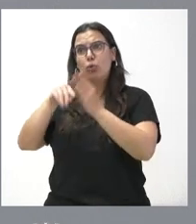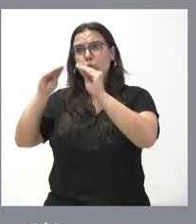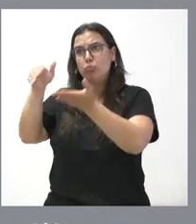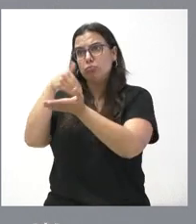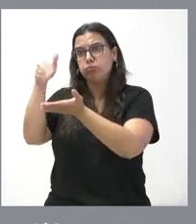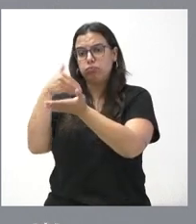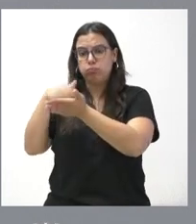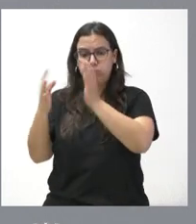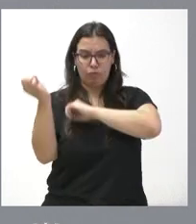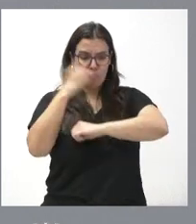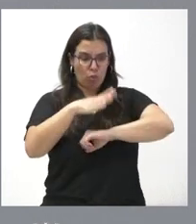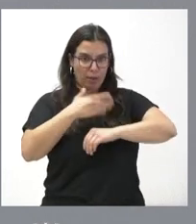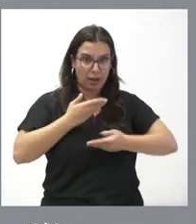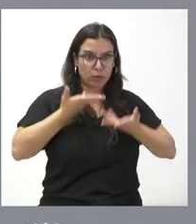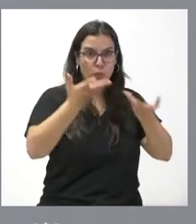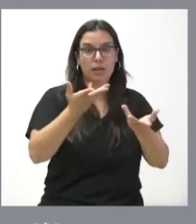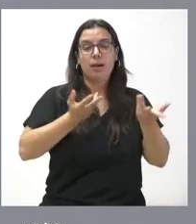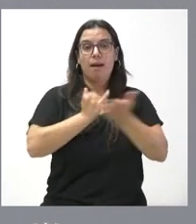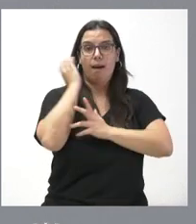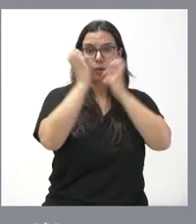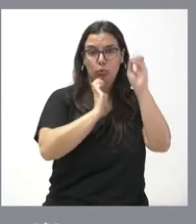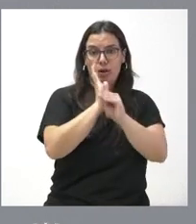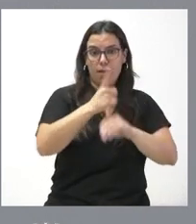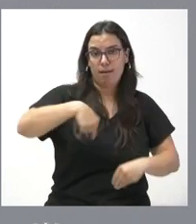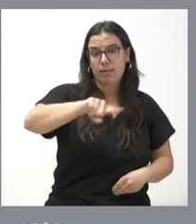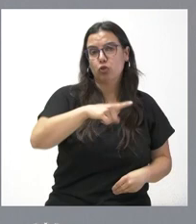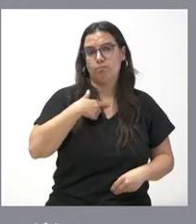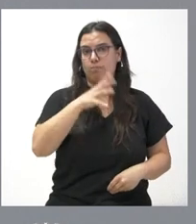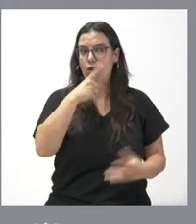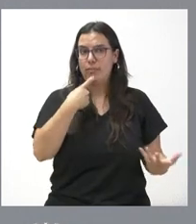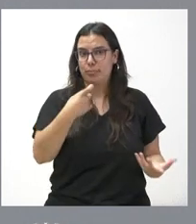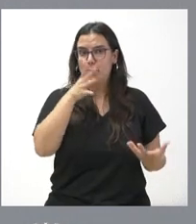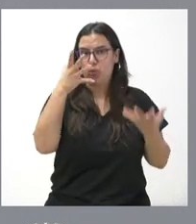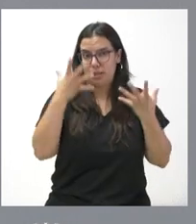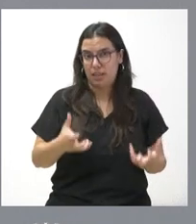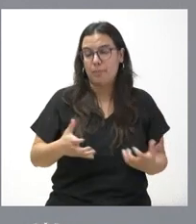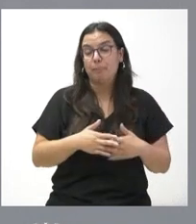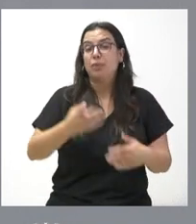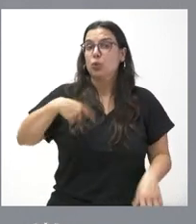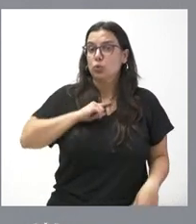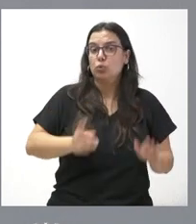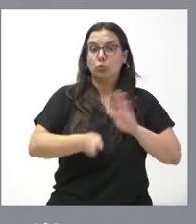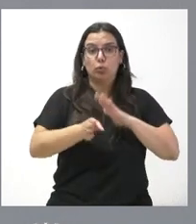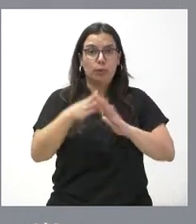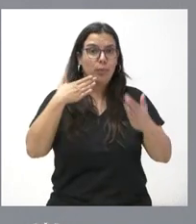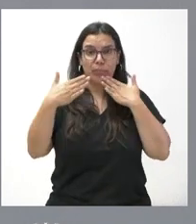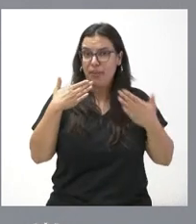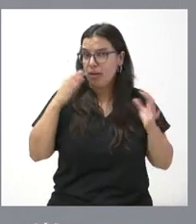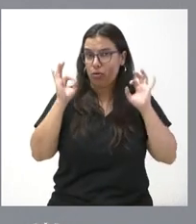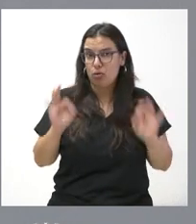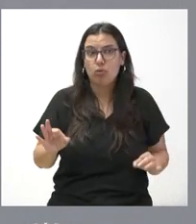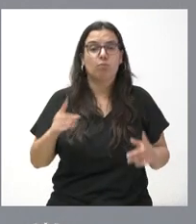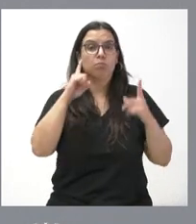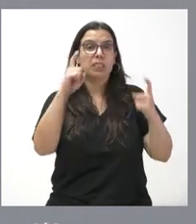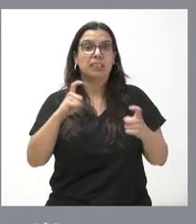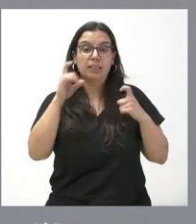intentar beneficiar a agricultores y ganaderos que están pasando dificultades en este momento de sequía. Nosotros vamos a seguir por la vía del diálogo, vamos a intentar